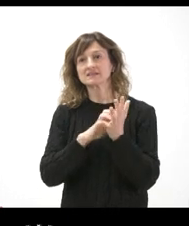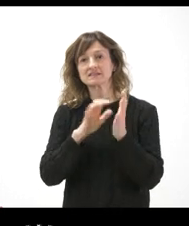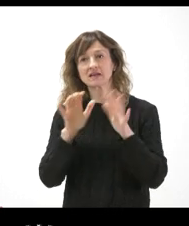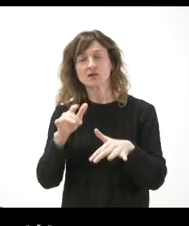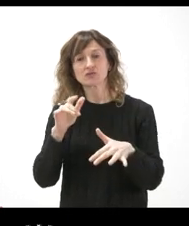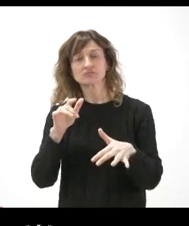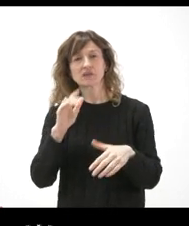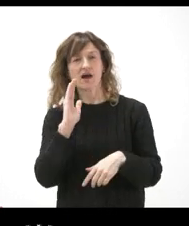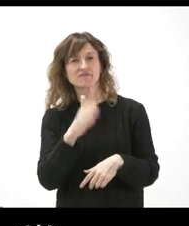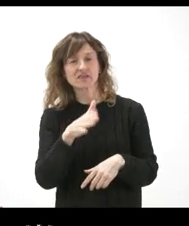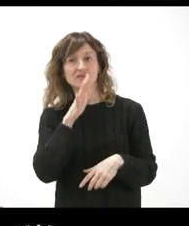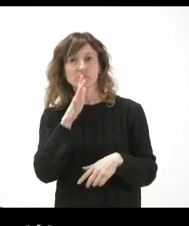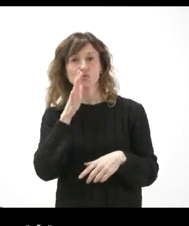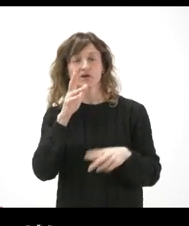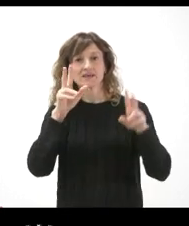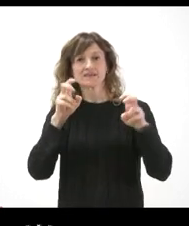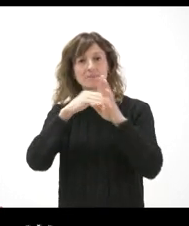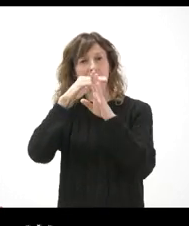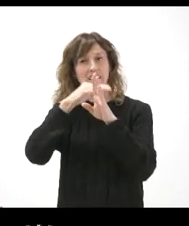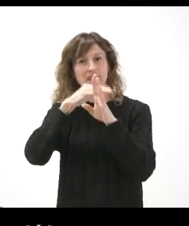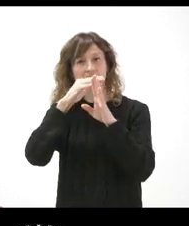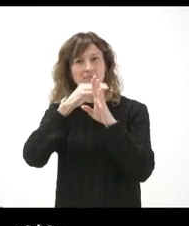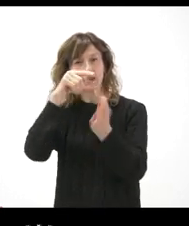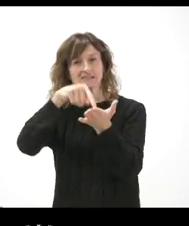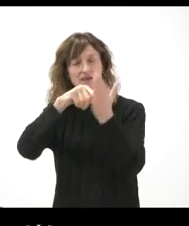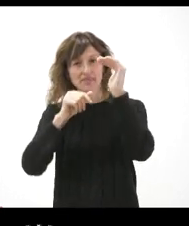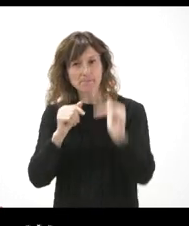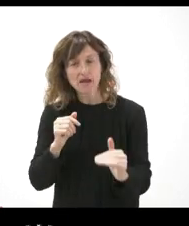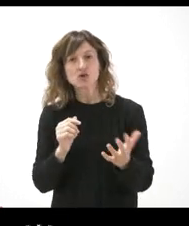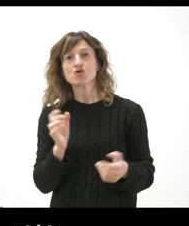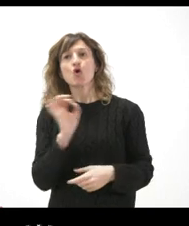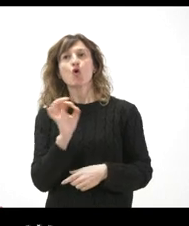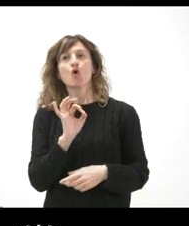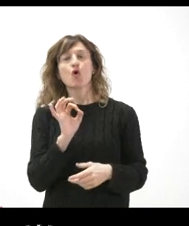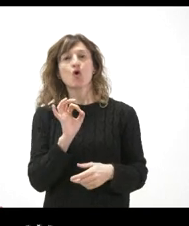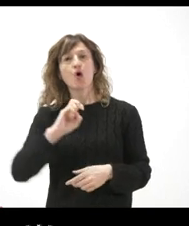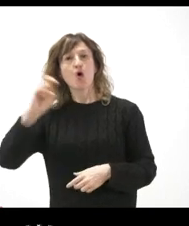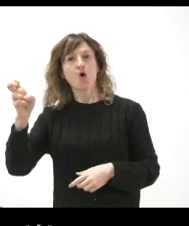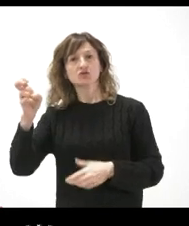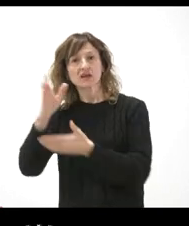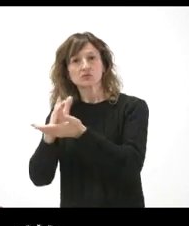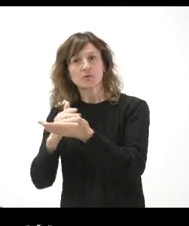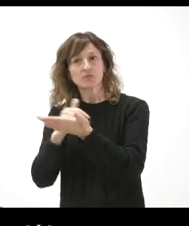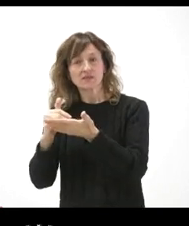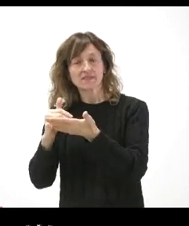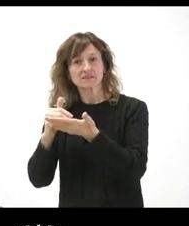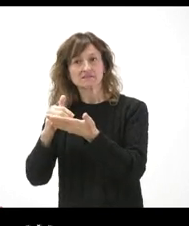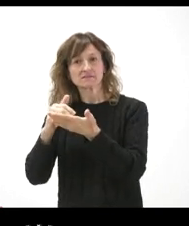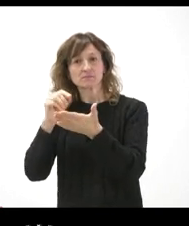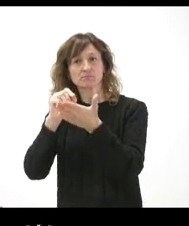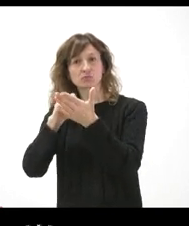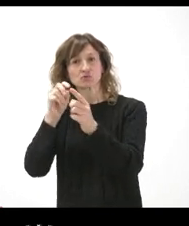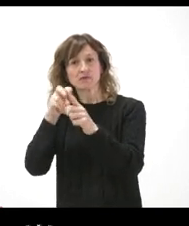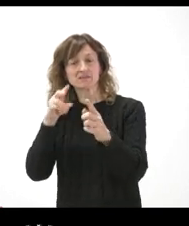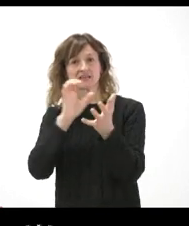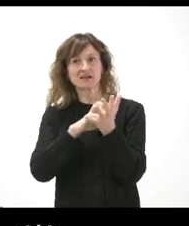notar por la vía de rebajar un poco la exigencia o si van a ser las otras comunidades autónomas, desde el punto de vista de Castilla